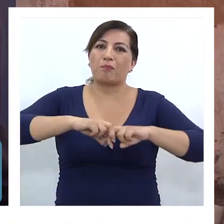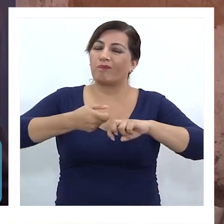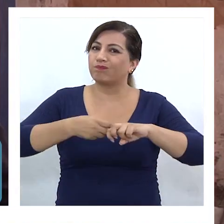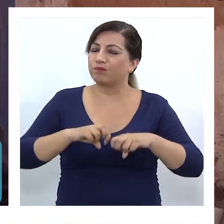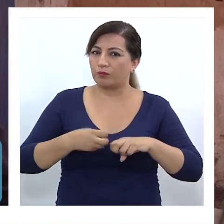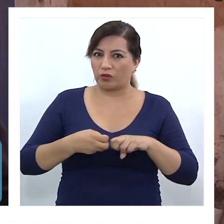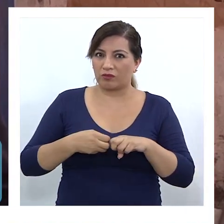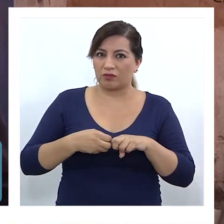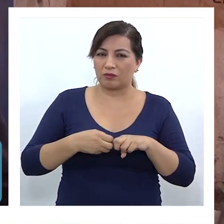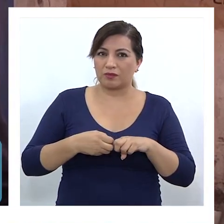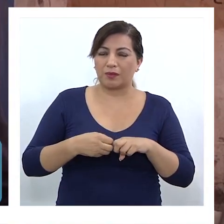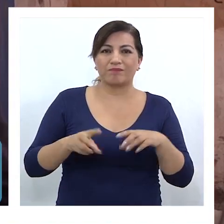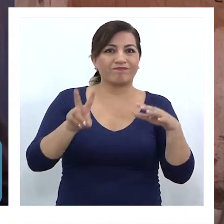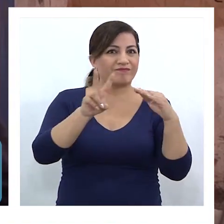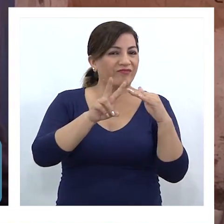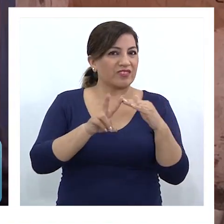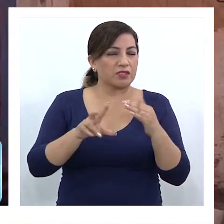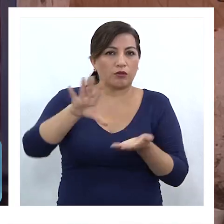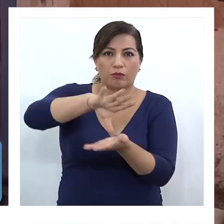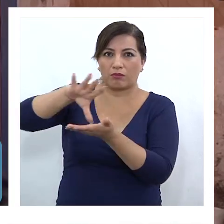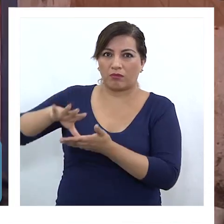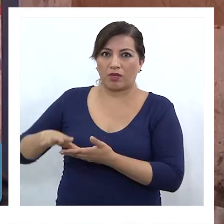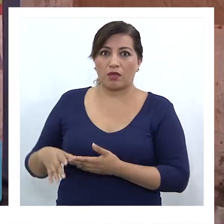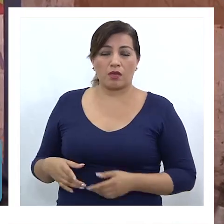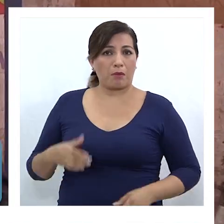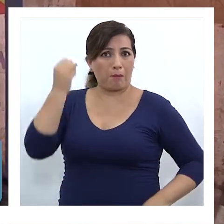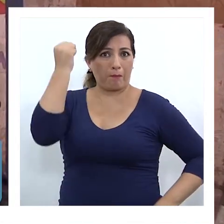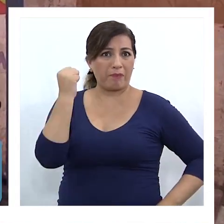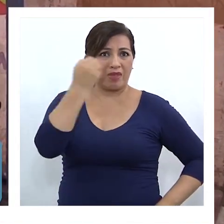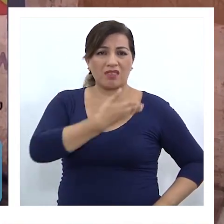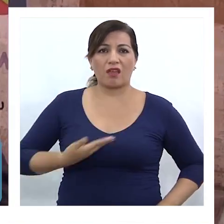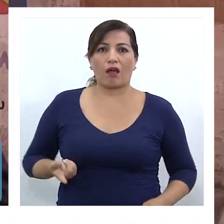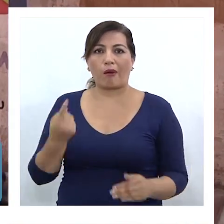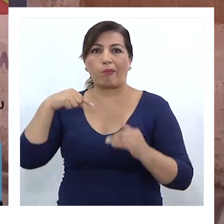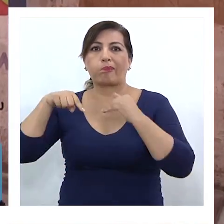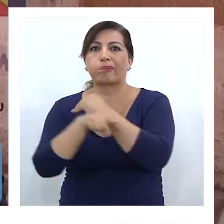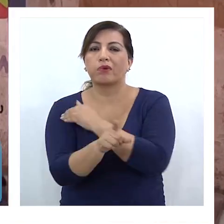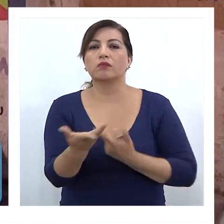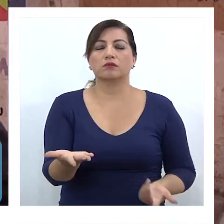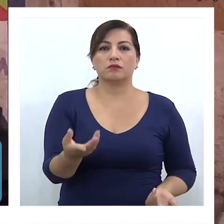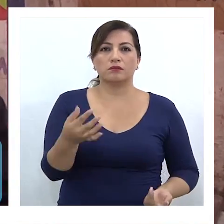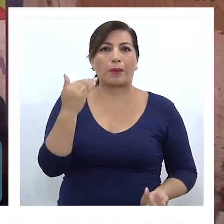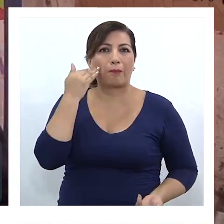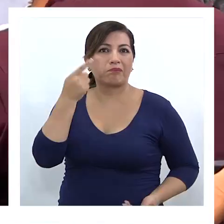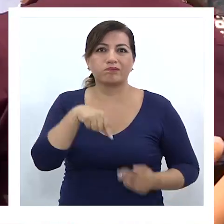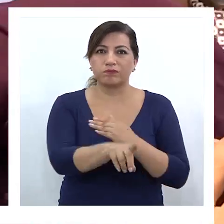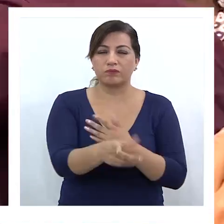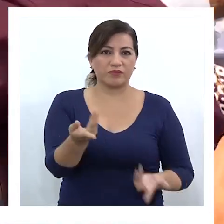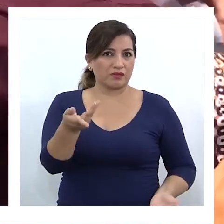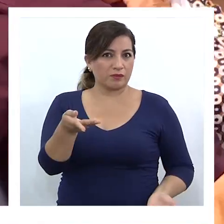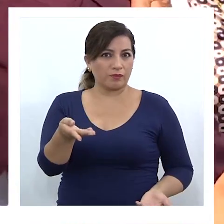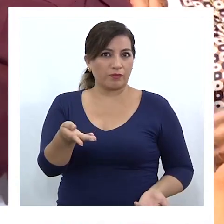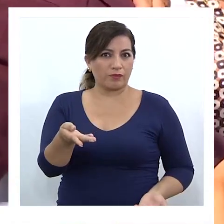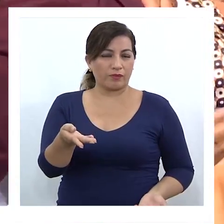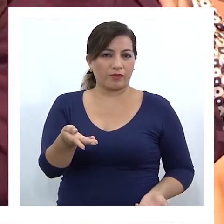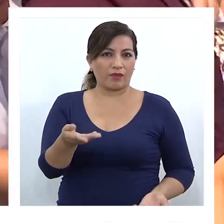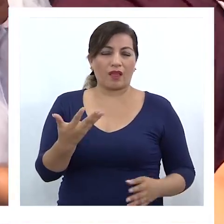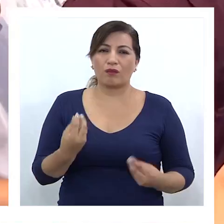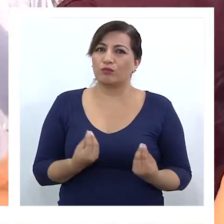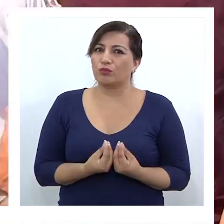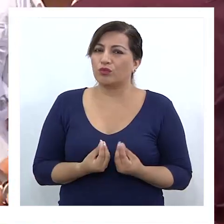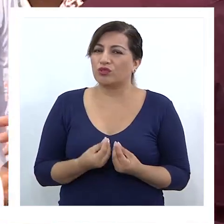Piñera se involucra en un conflicto que no está muy claro, que tiene muchos ribetes, que tiene muchos